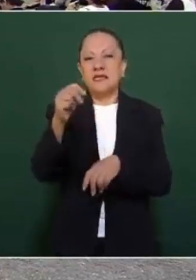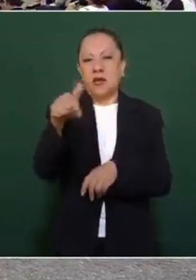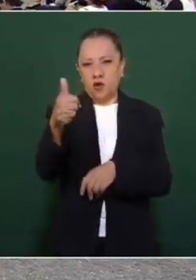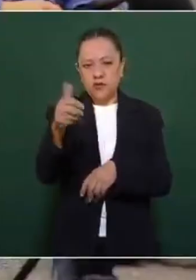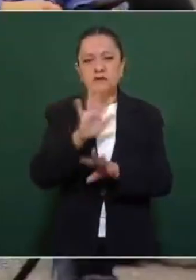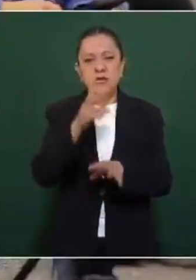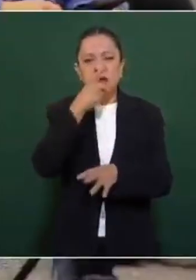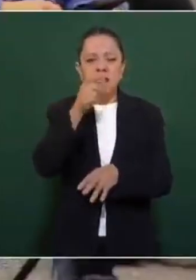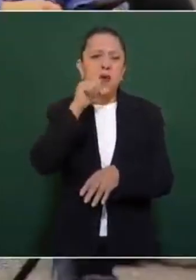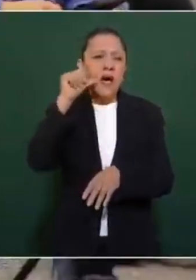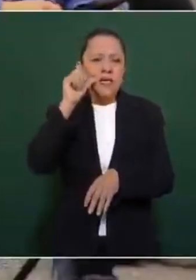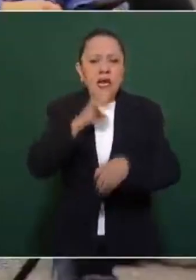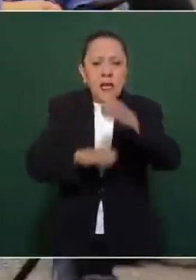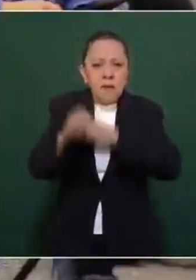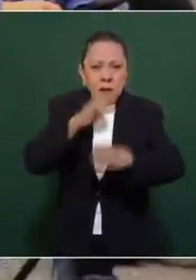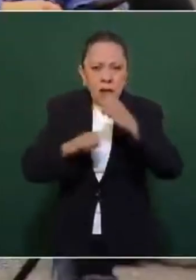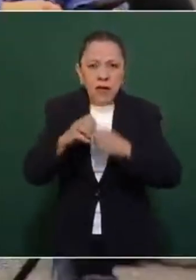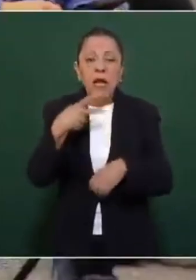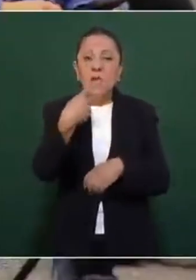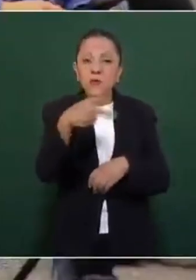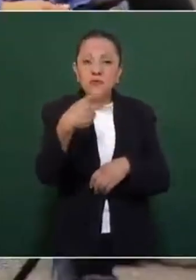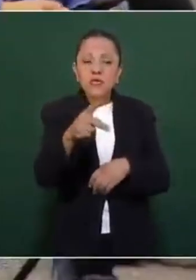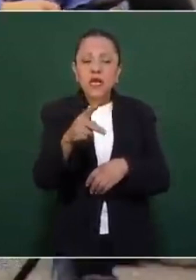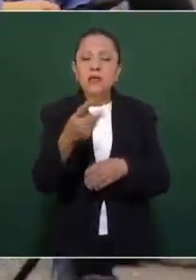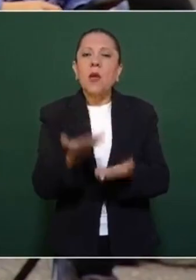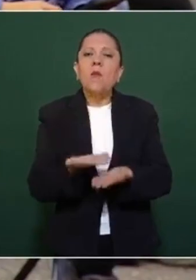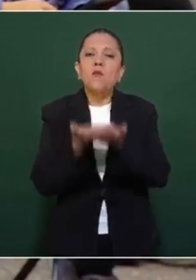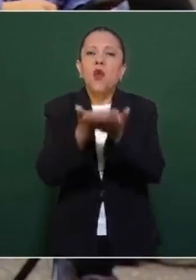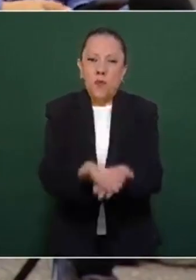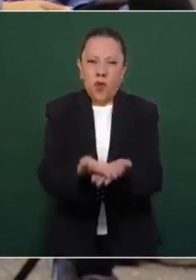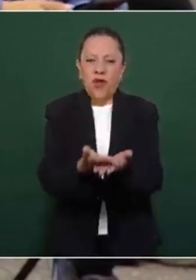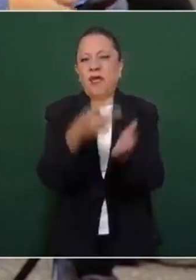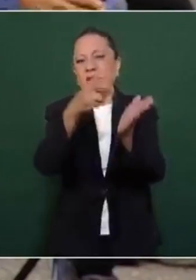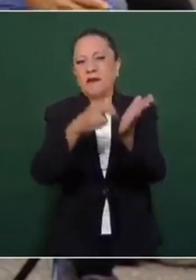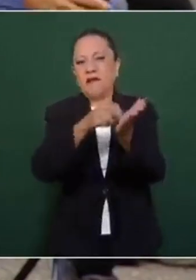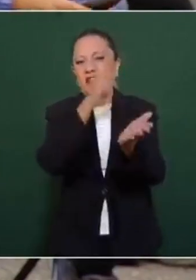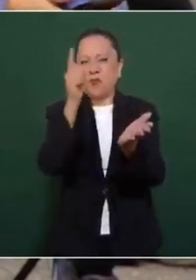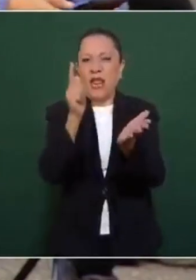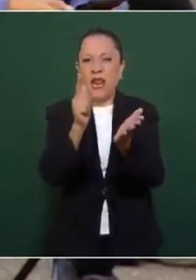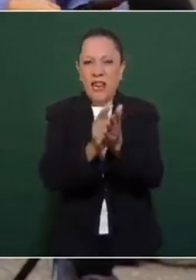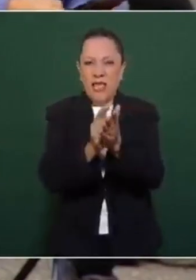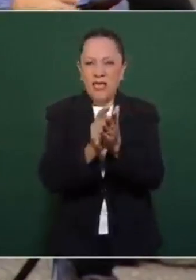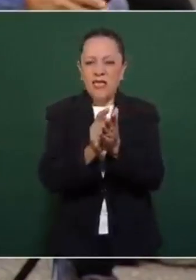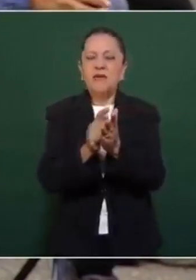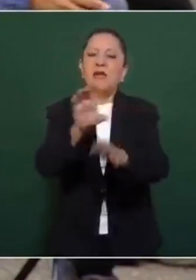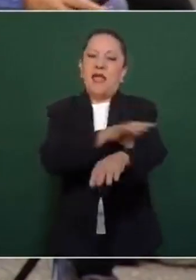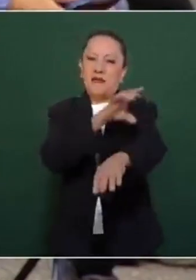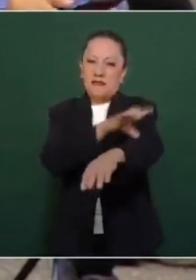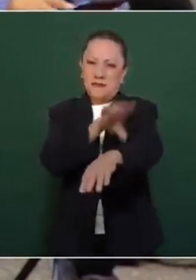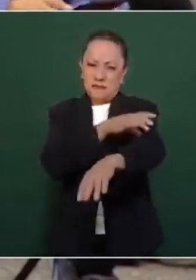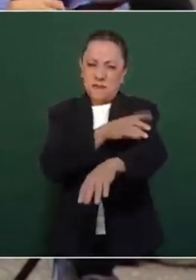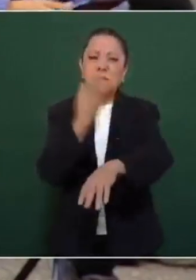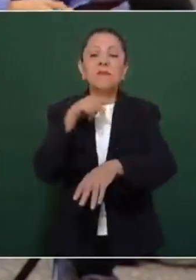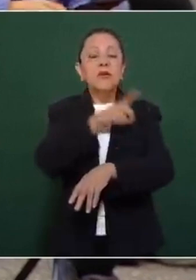reforma eléctrica que propone está bien, pero que se deben respetar los contratos y los acuerdos que se tienen con